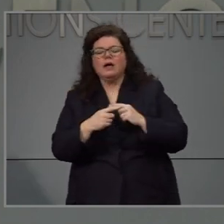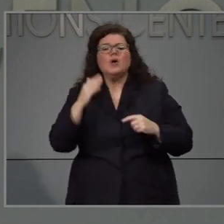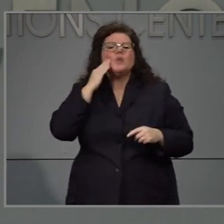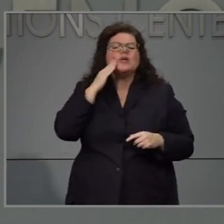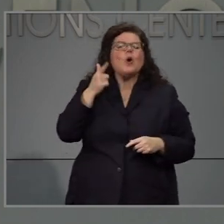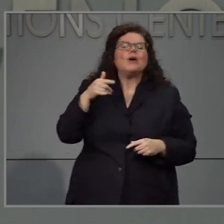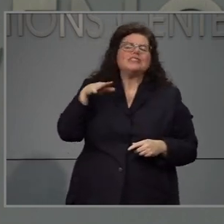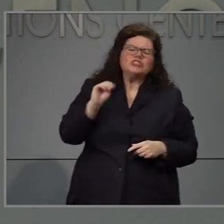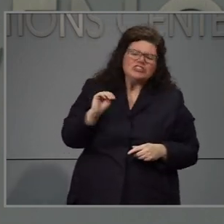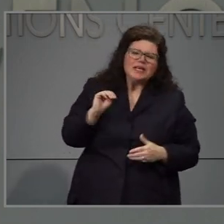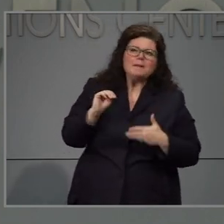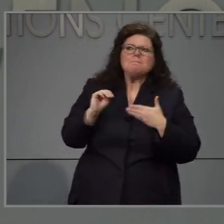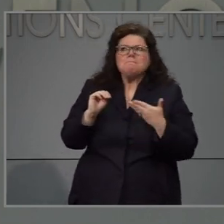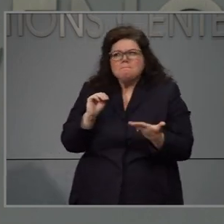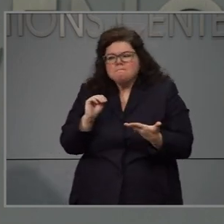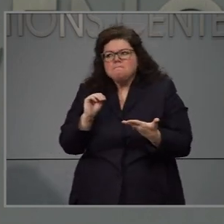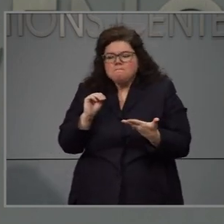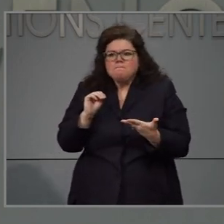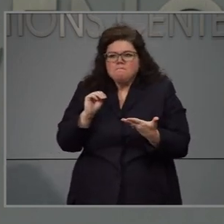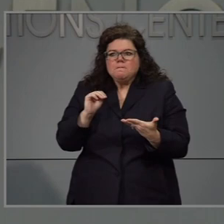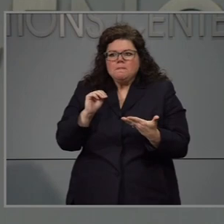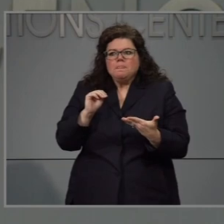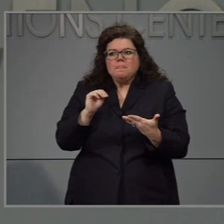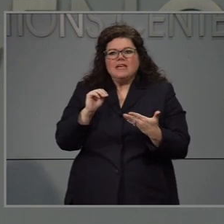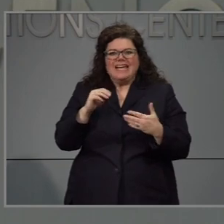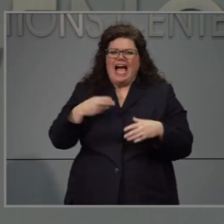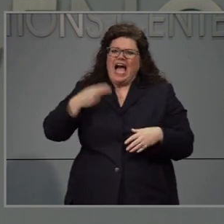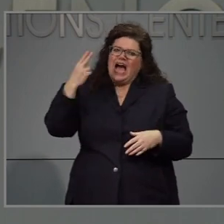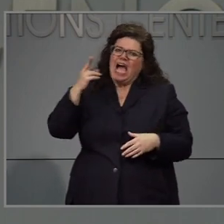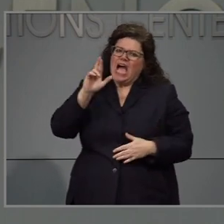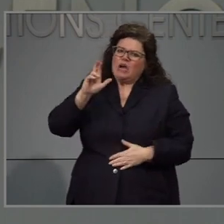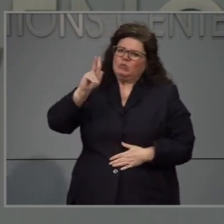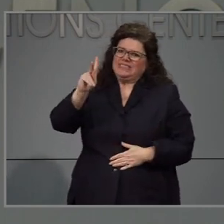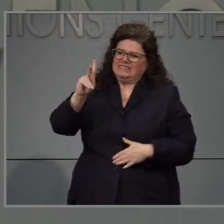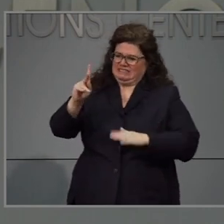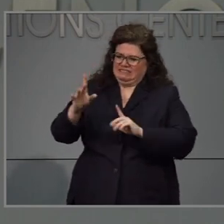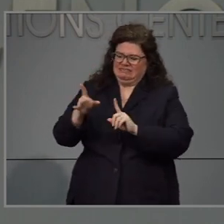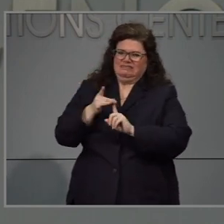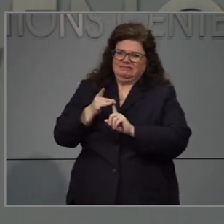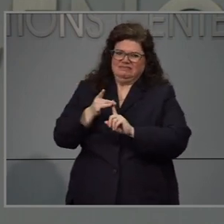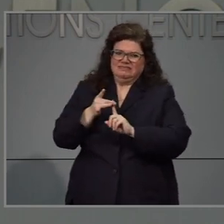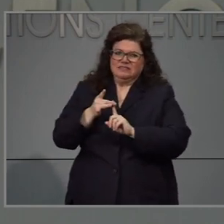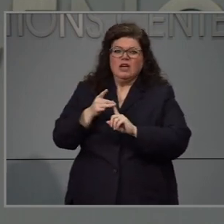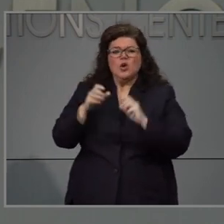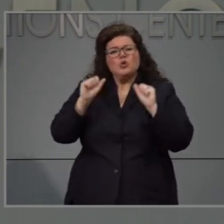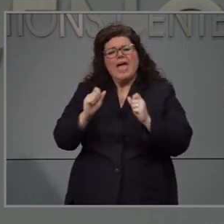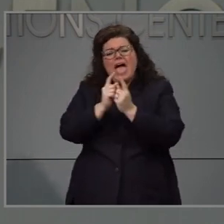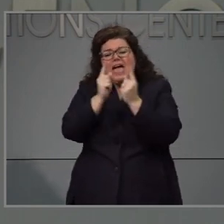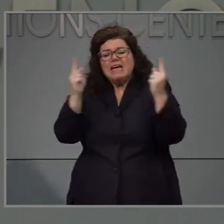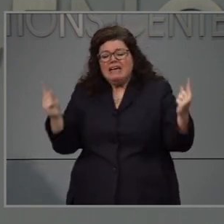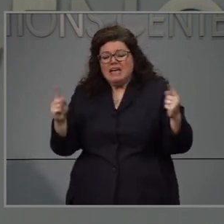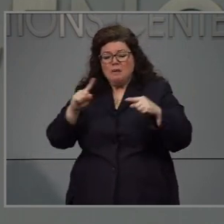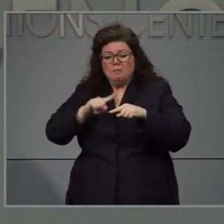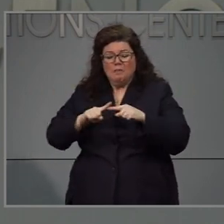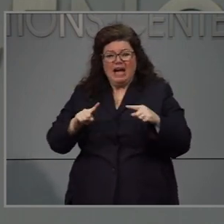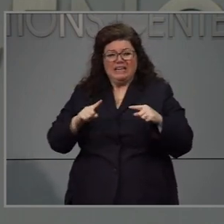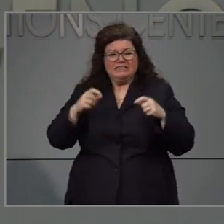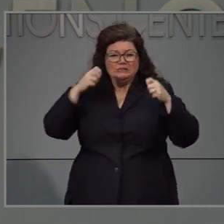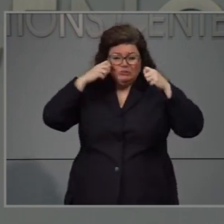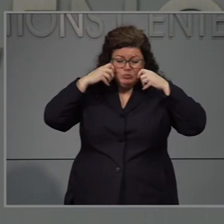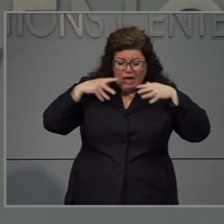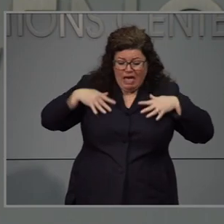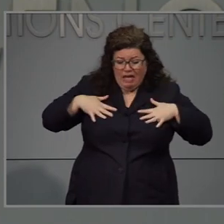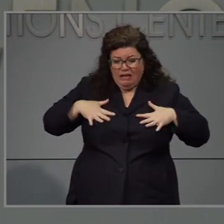de tiendas y gimnasios y distintos establecimientos en los gimnasios hay mayor riesgo a pesar de que te puedes